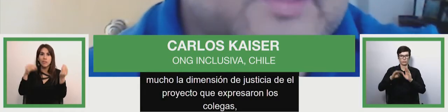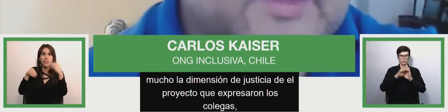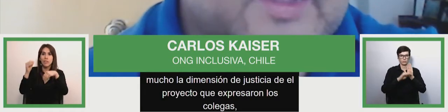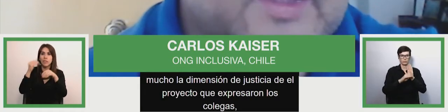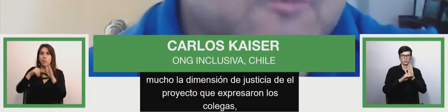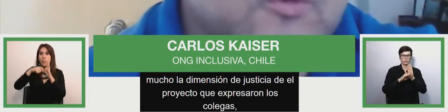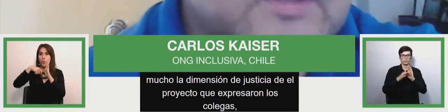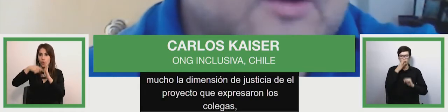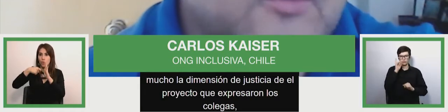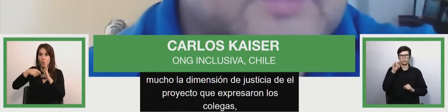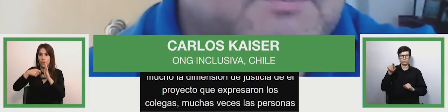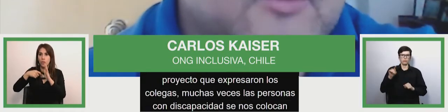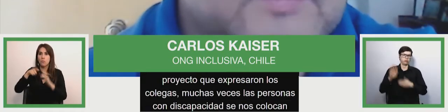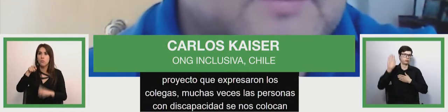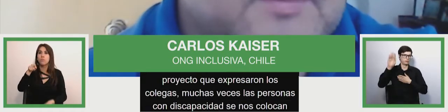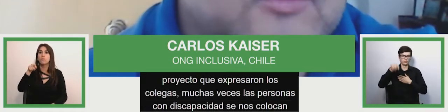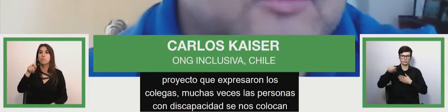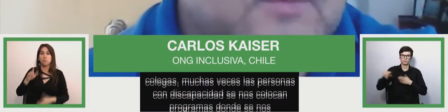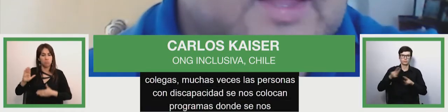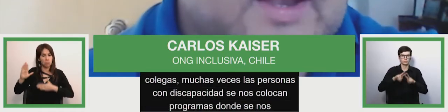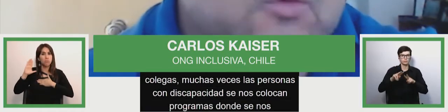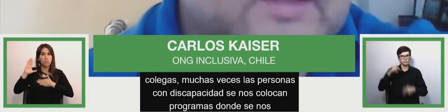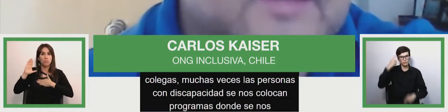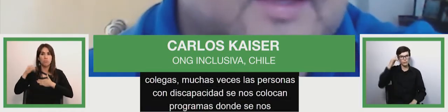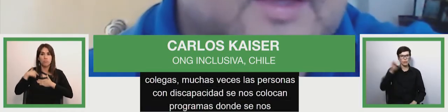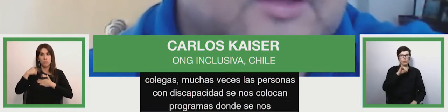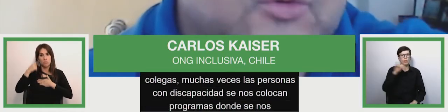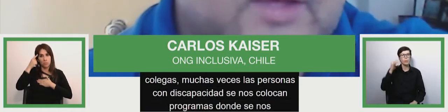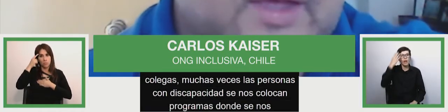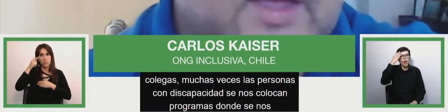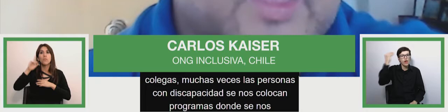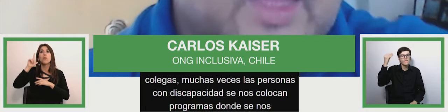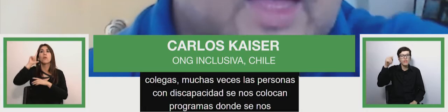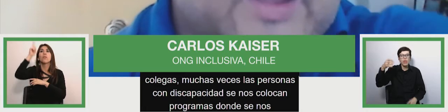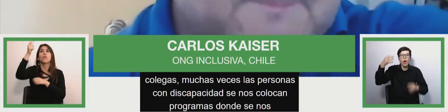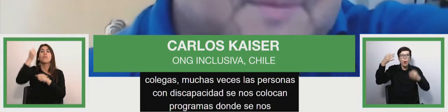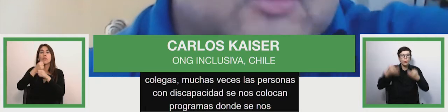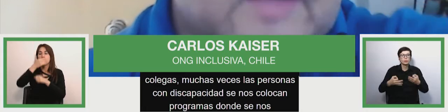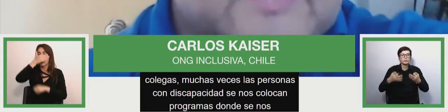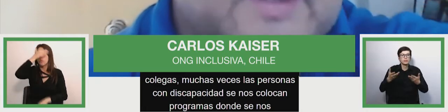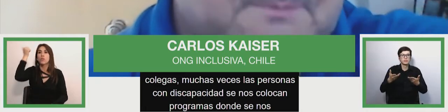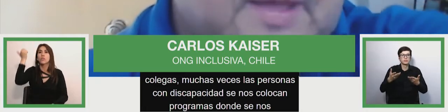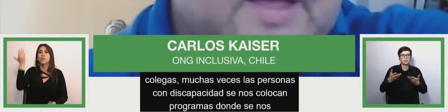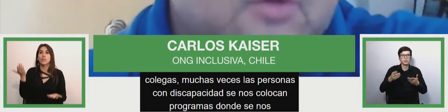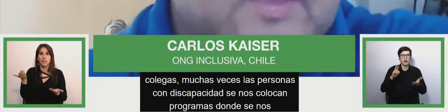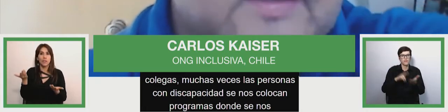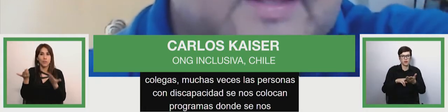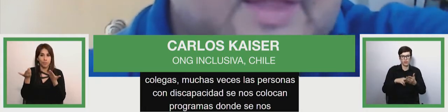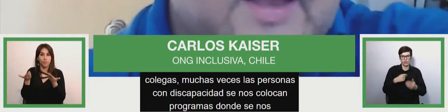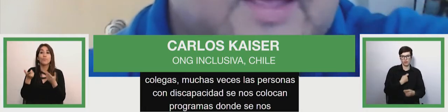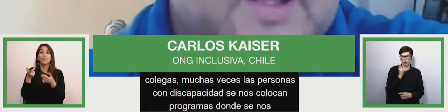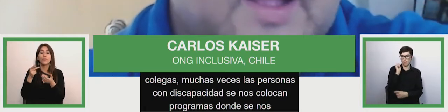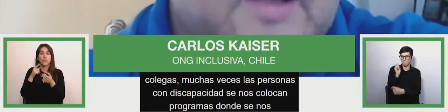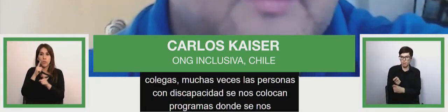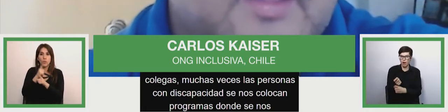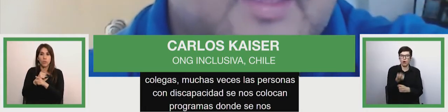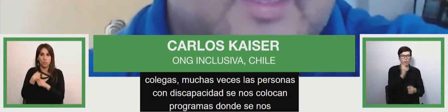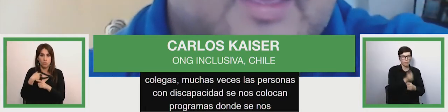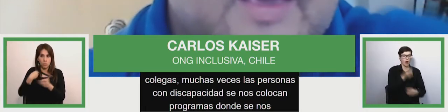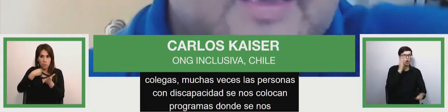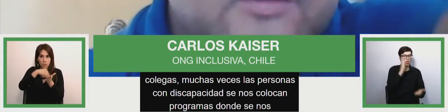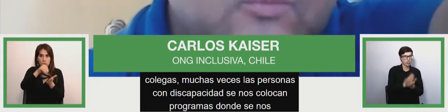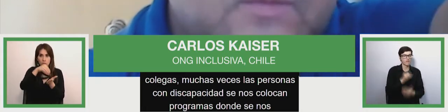nos promete muchas cosas pero siempre se olvida la justicia y esto de que a las personas se les pague lo que se les tiene que pagar